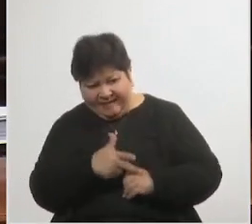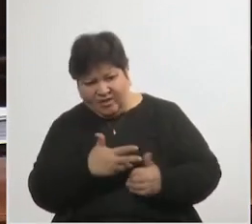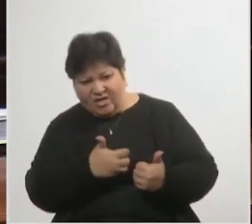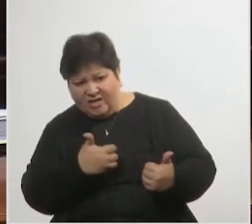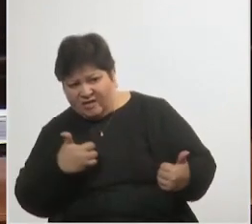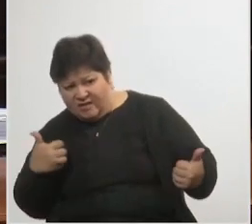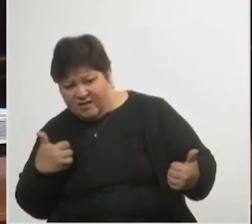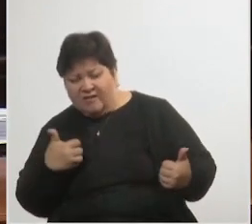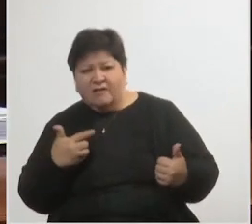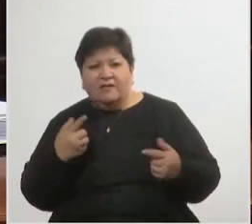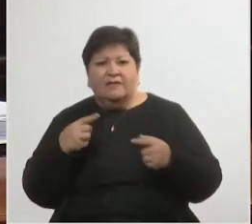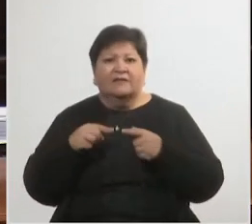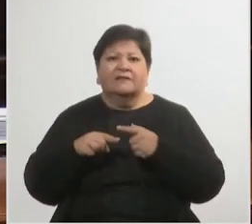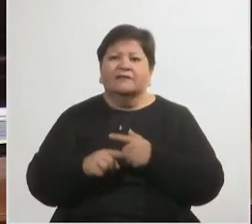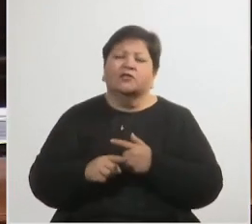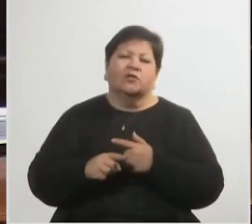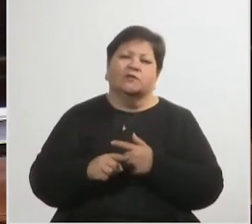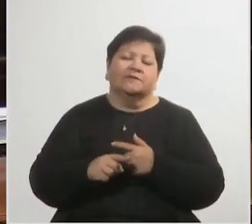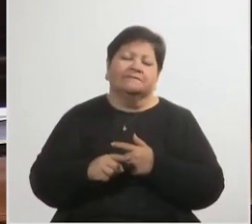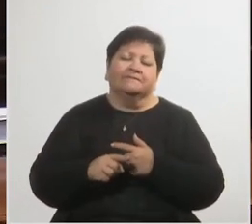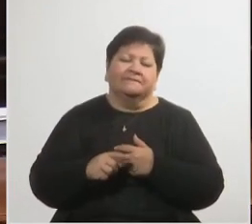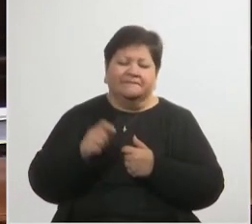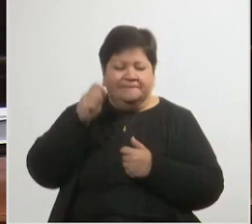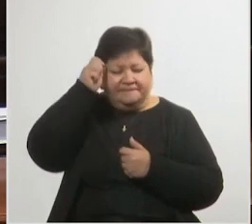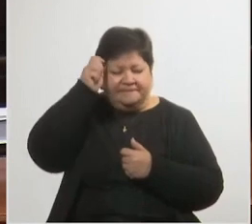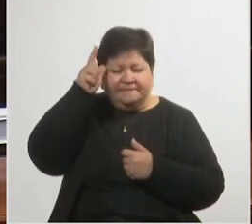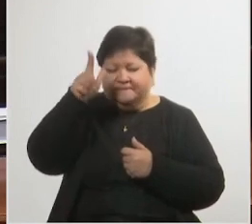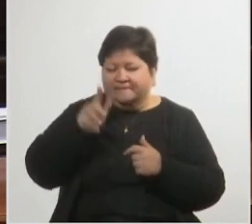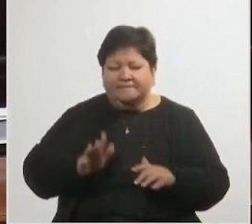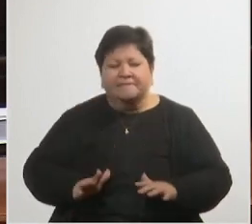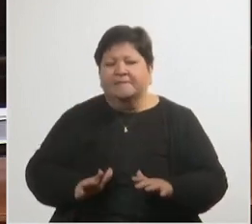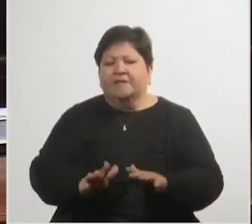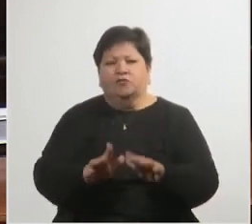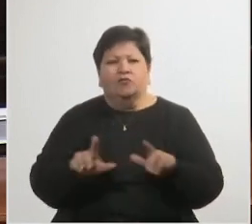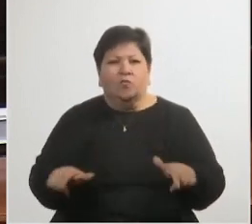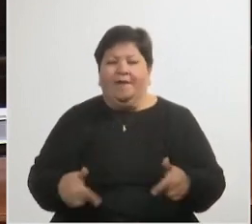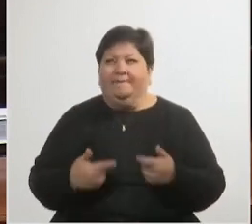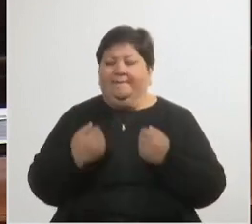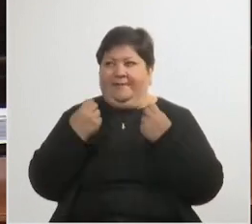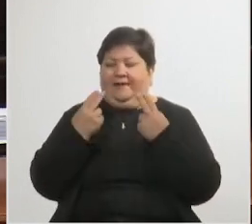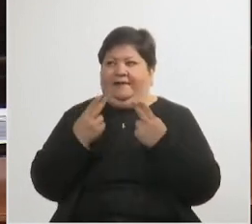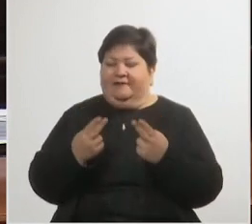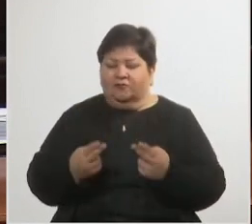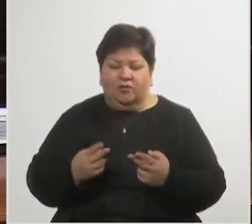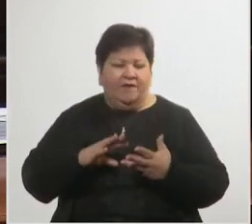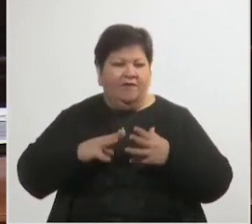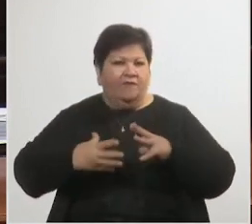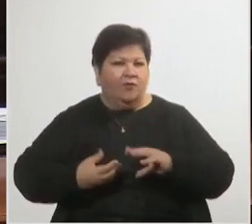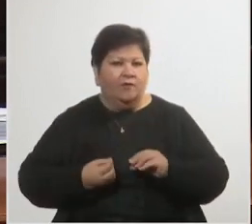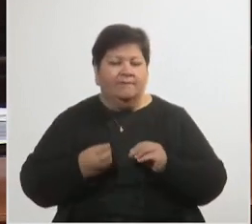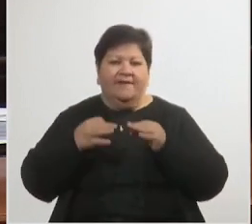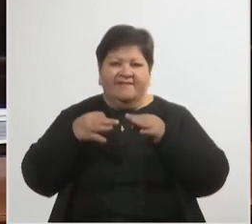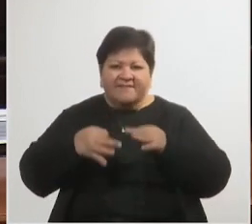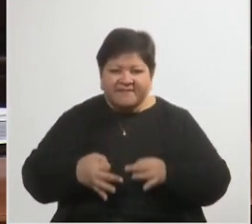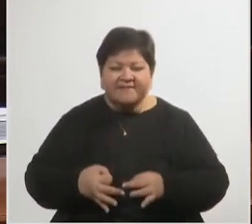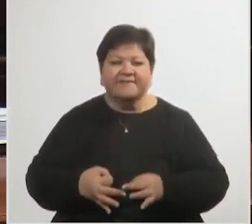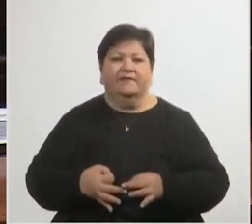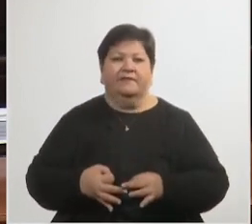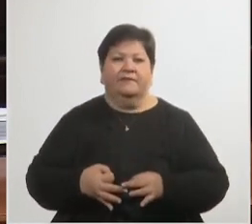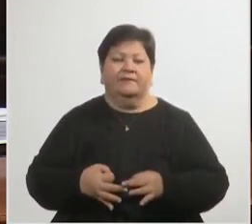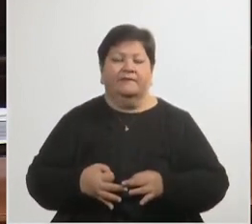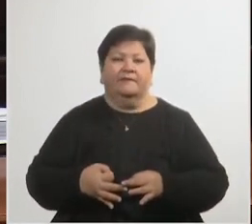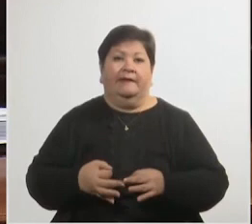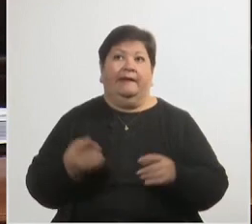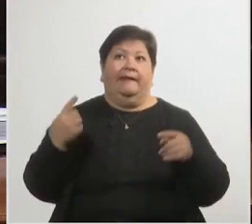muchas veces no tienen la capacidad o la preparación para reaccionar como debe reaccionar y terminan en